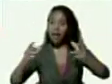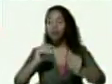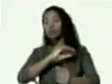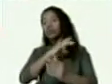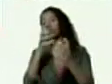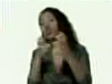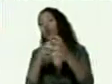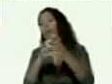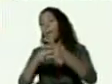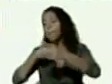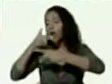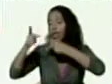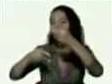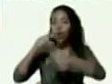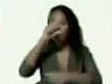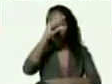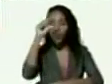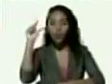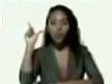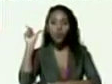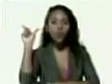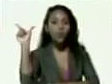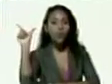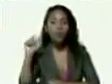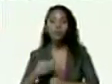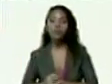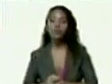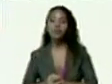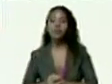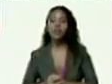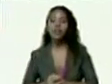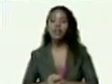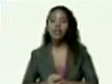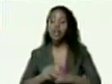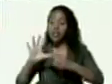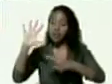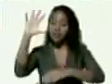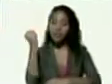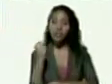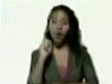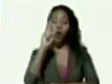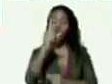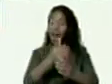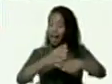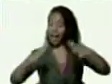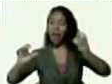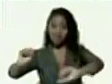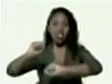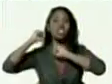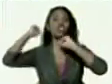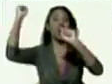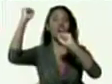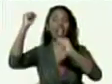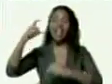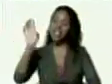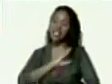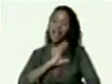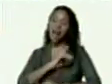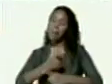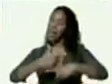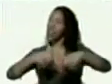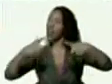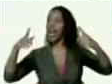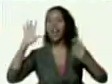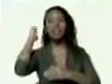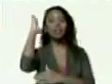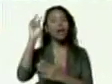partido socialista unido de venezuela ha obtenido una gran victoria y tiene la mayoría de la